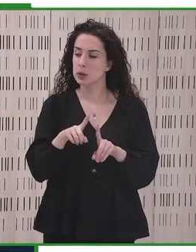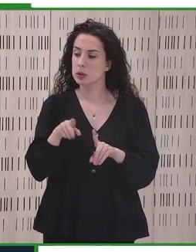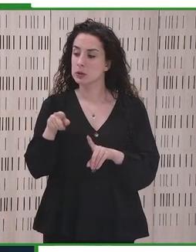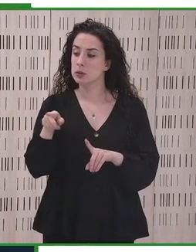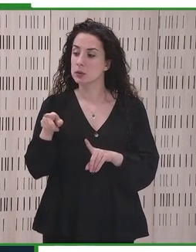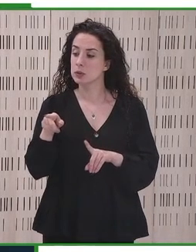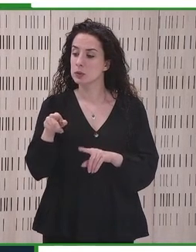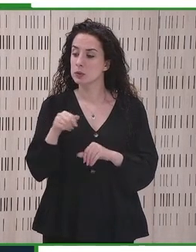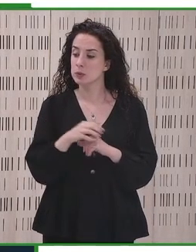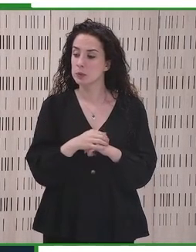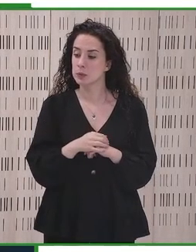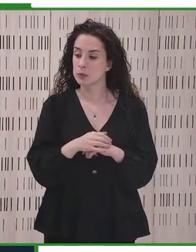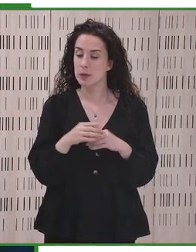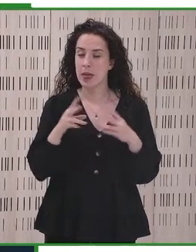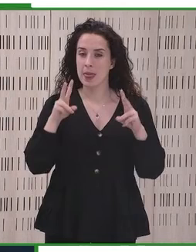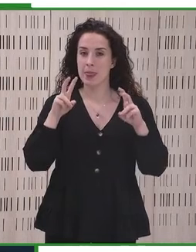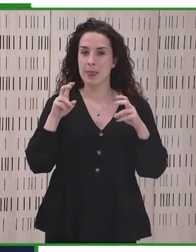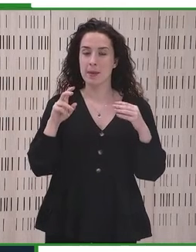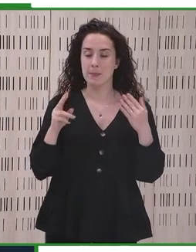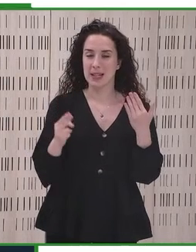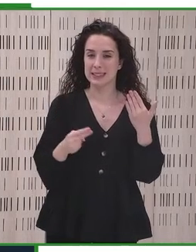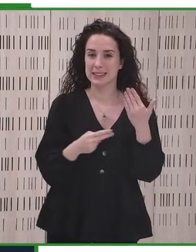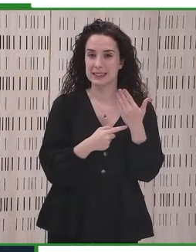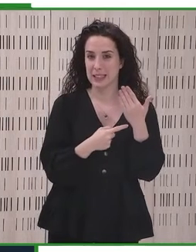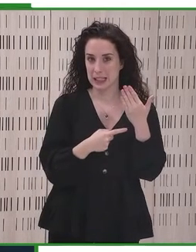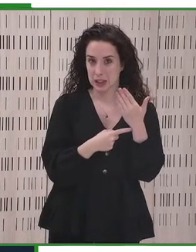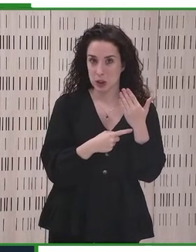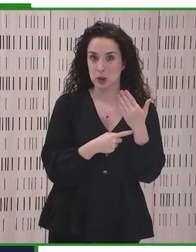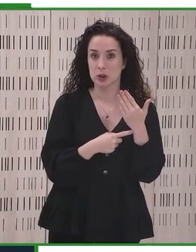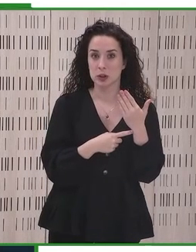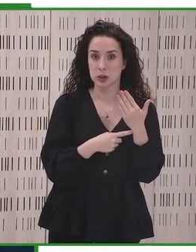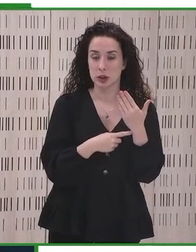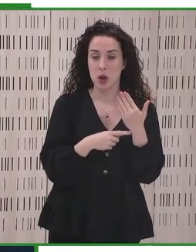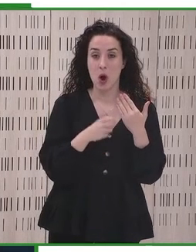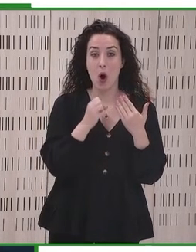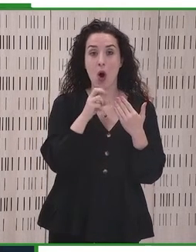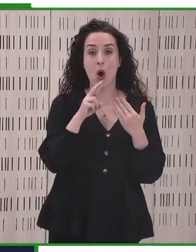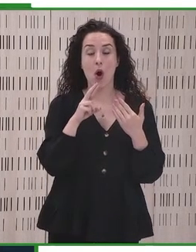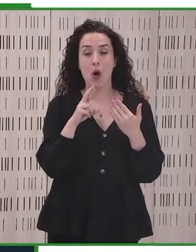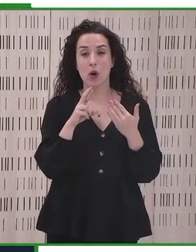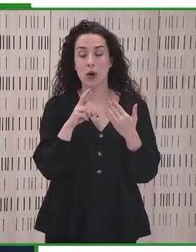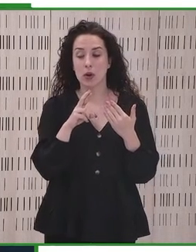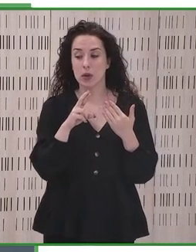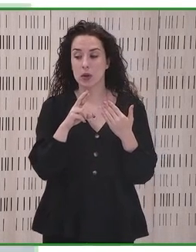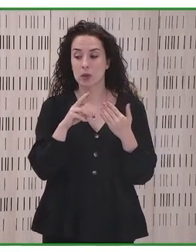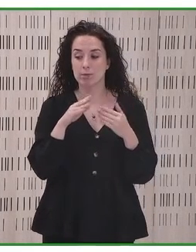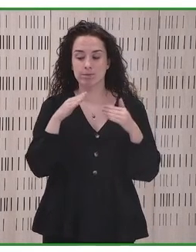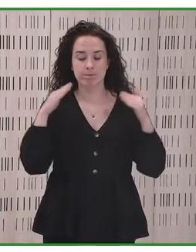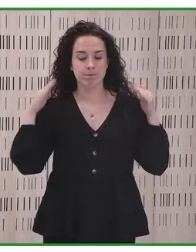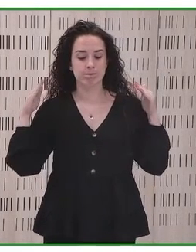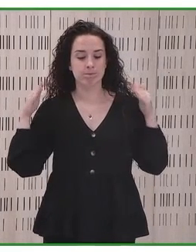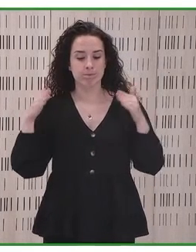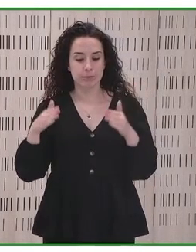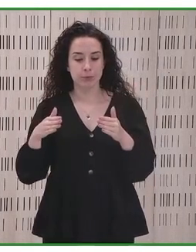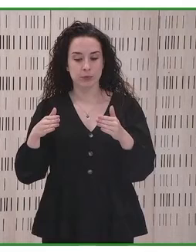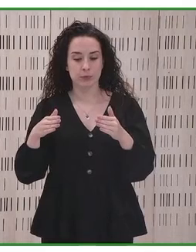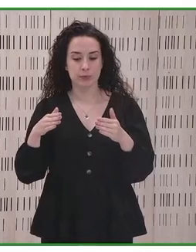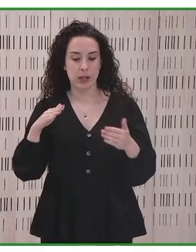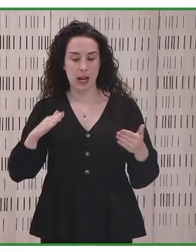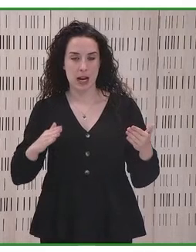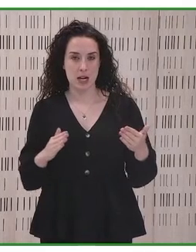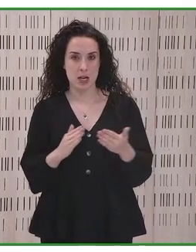pregunta o mi comentario. ¿Qué es lo que tú dirías al respecto? ¿Sería la tecnología el motor o una